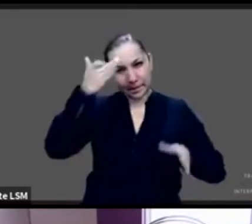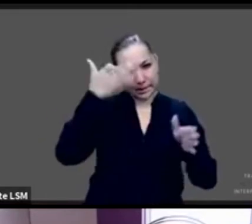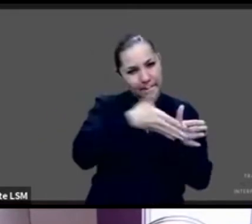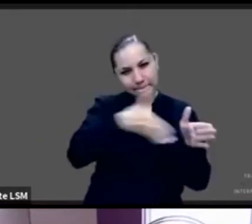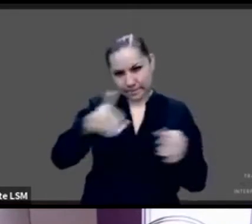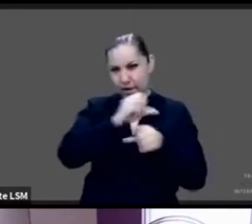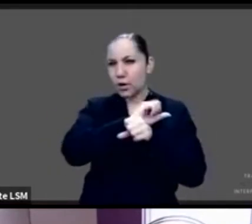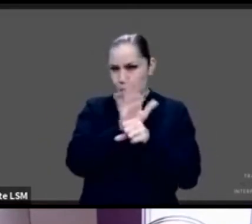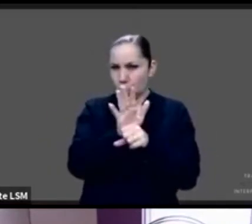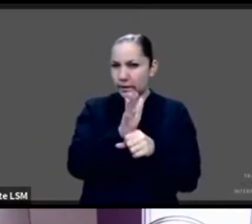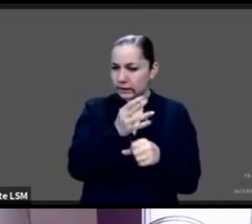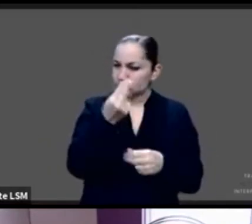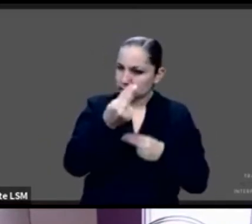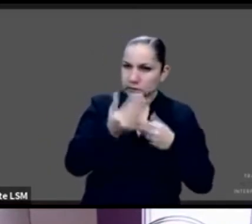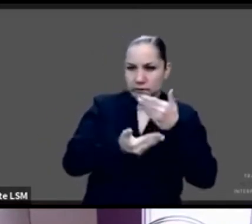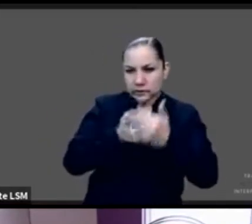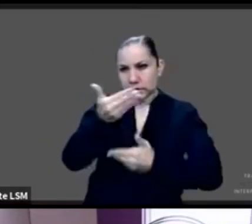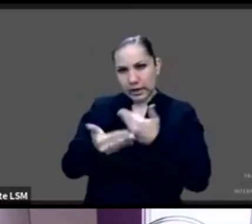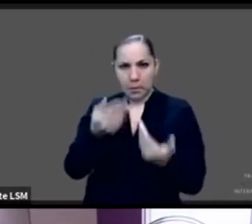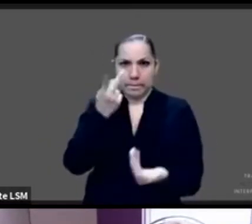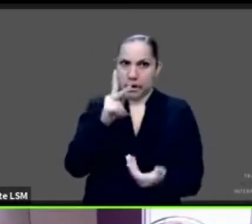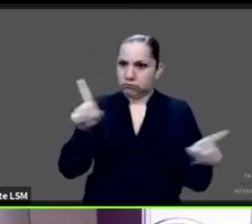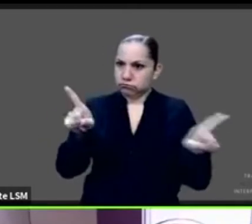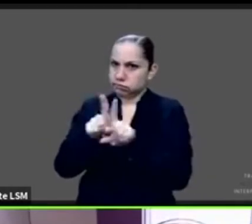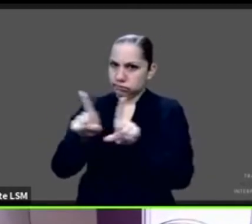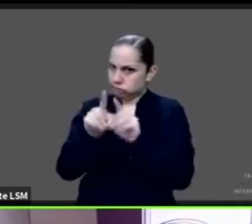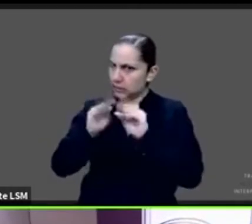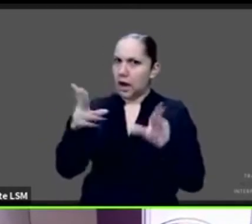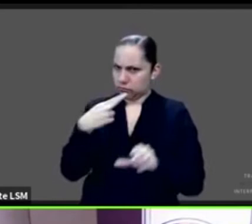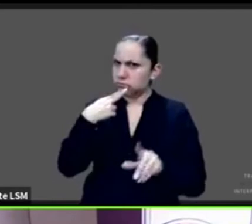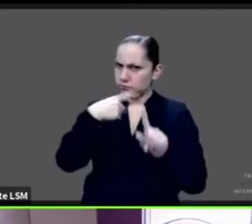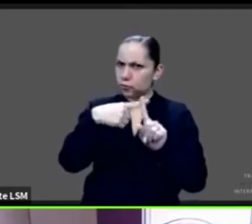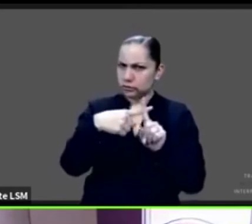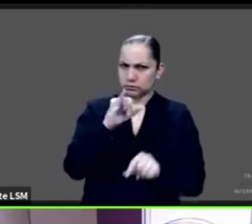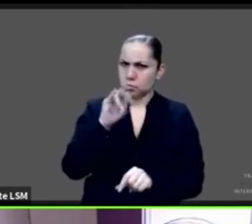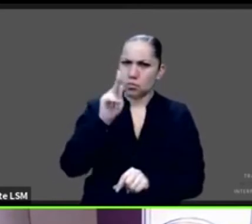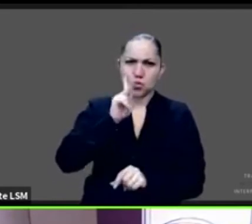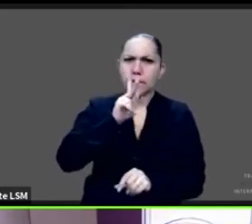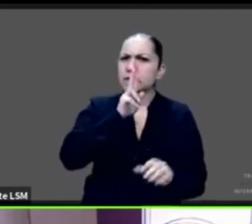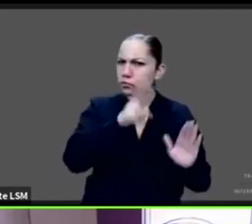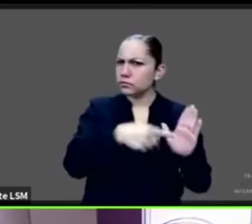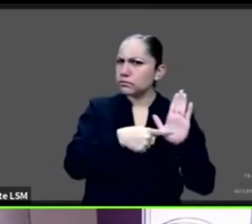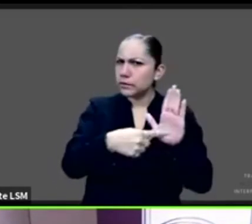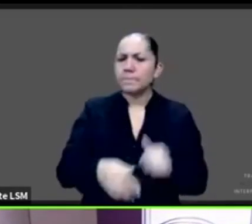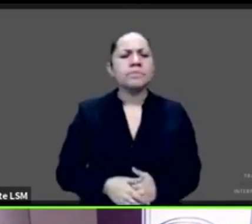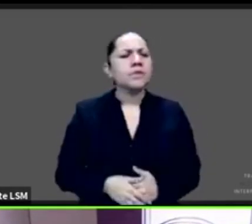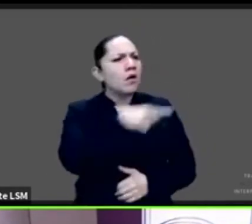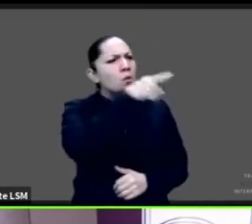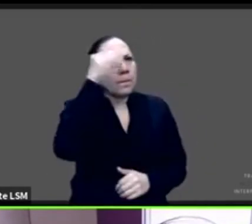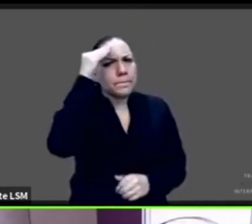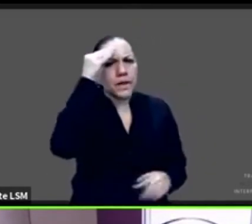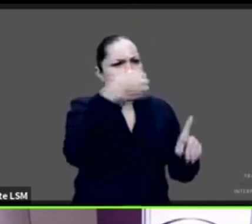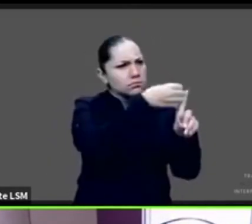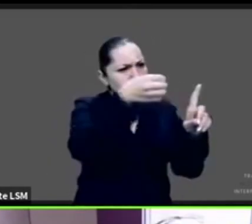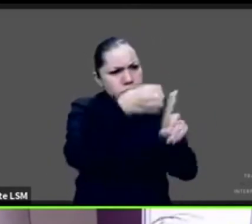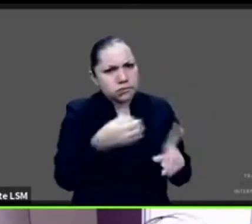está bien demostrado en todo el mundo que sí funcionan. Estadísticamente, ¿cómo definirías este funcionamiento? Si hay